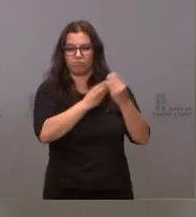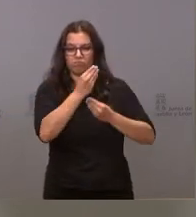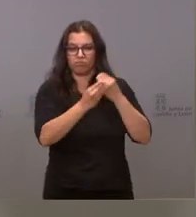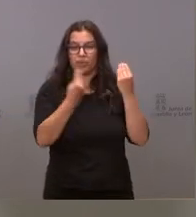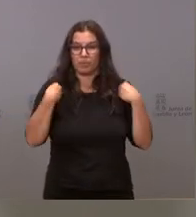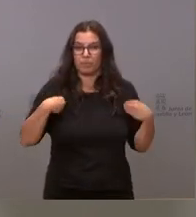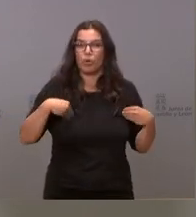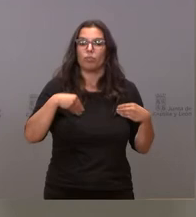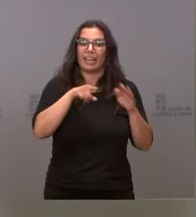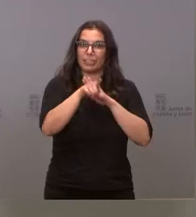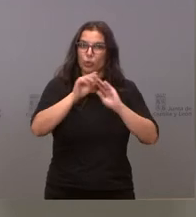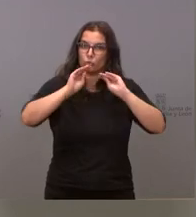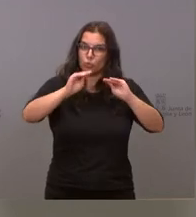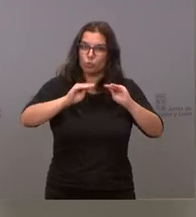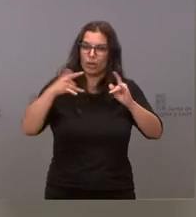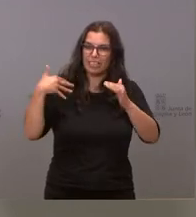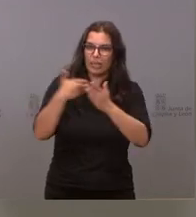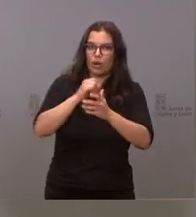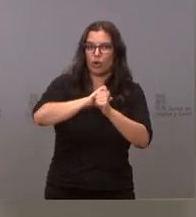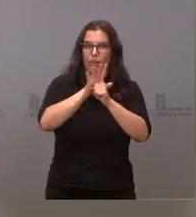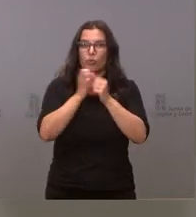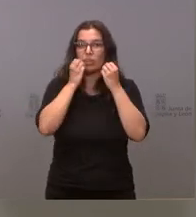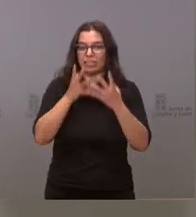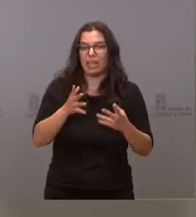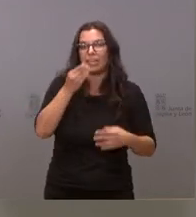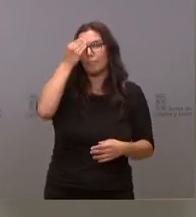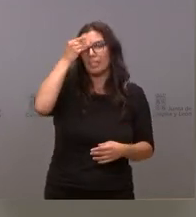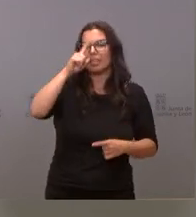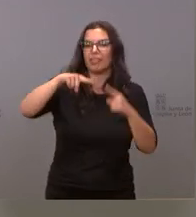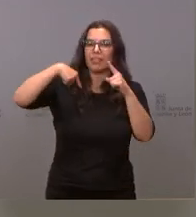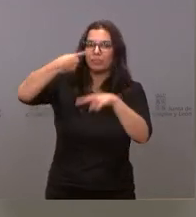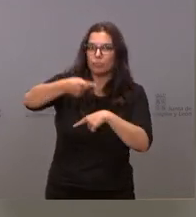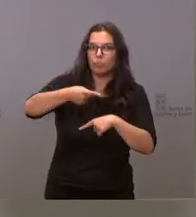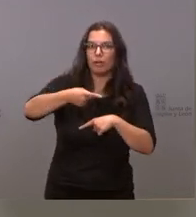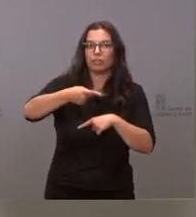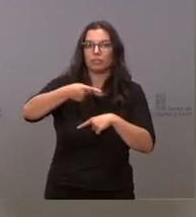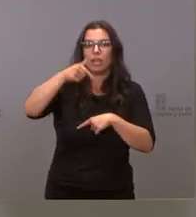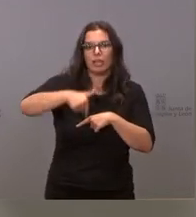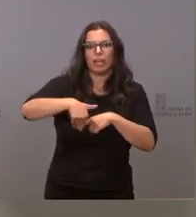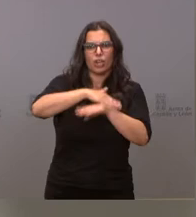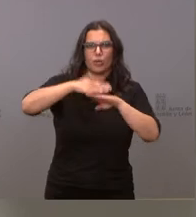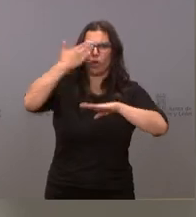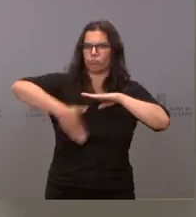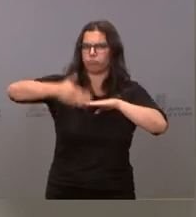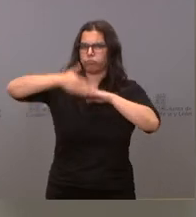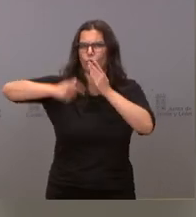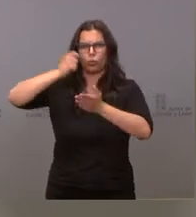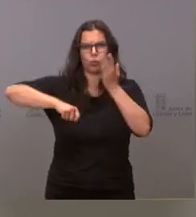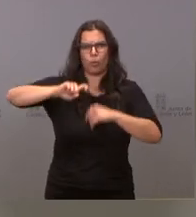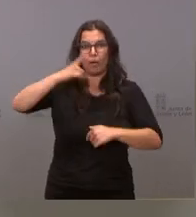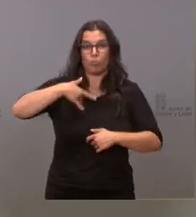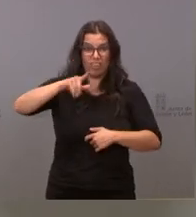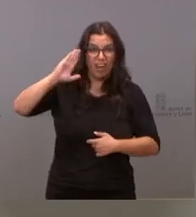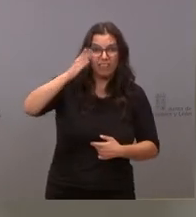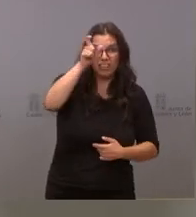pandemia, de su gestión en la pandemia y si cree que puede pasarle factura a haber sido uno de los gobiernos más restrictivos o considera que ha